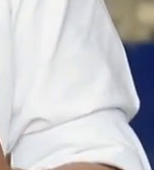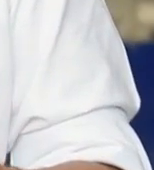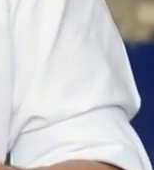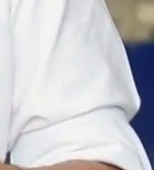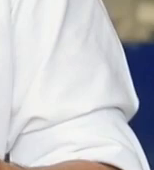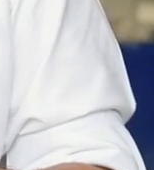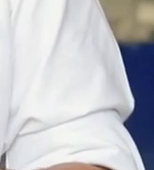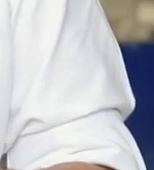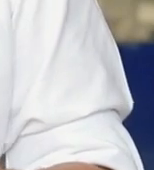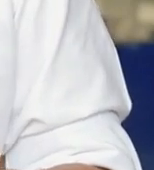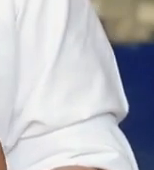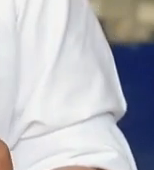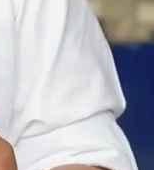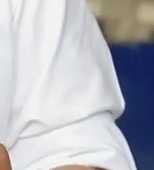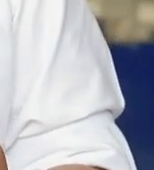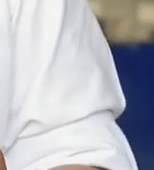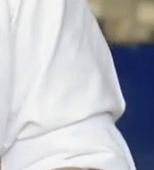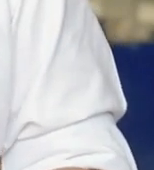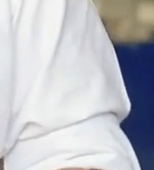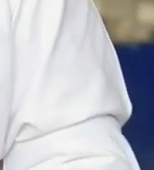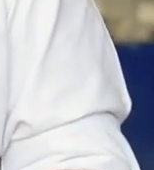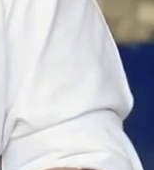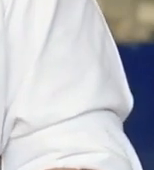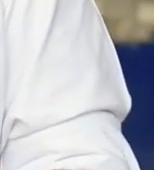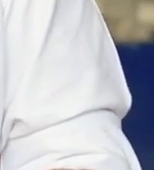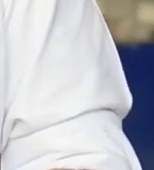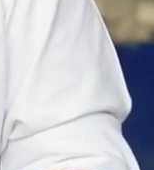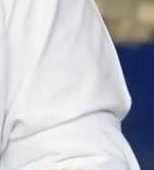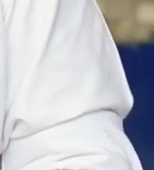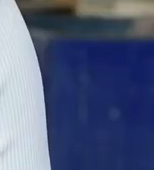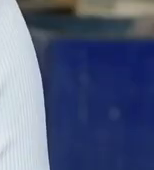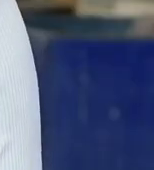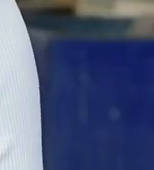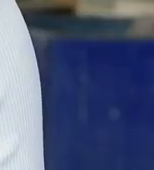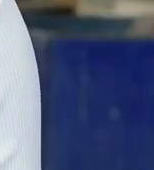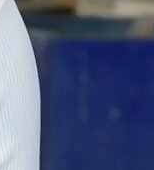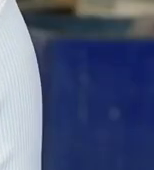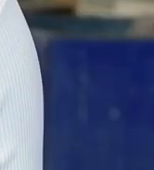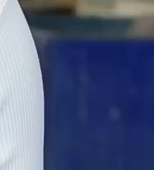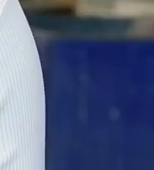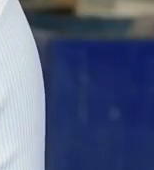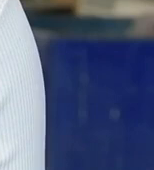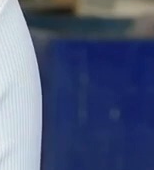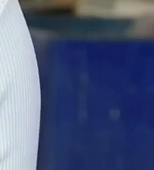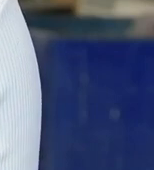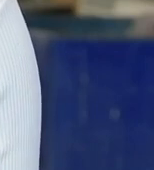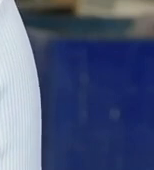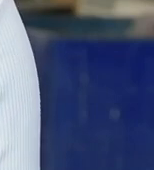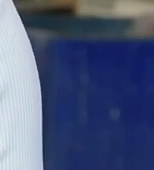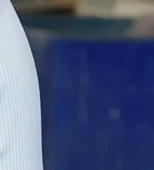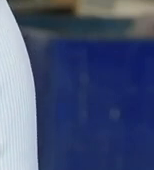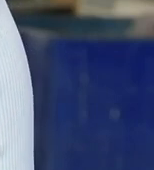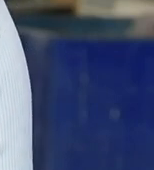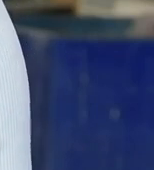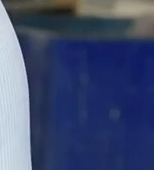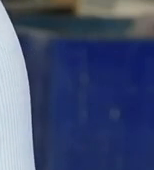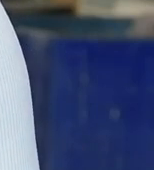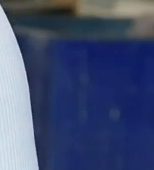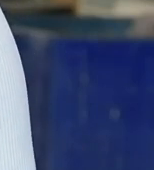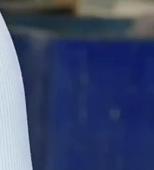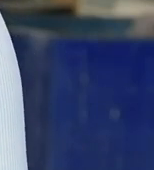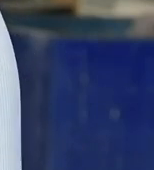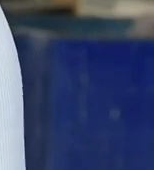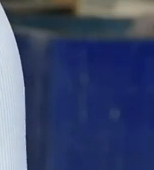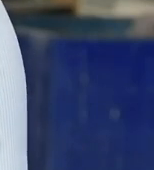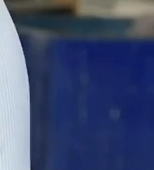empresas meter nuestros biosensores en sus ollas de concreto y empezar a recabar información. Inclusive las mismas bacterias están